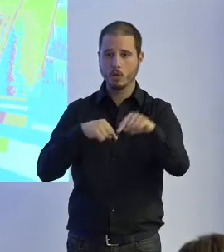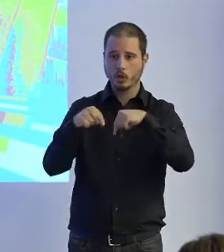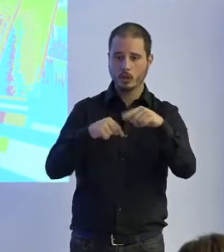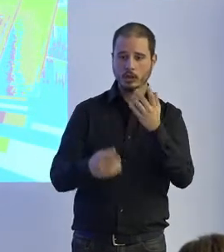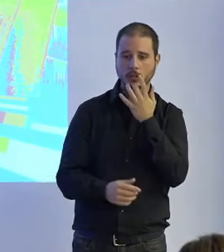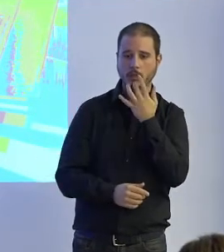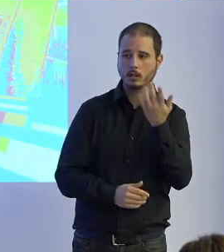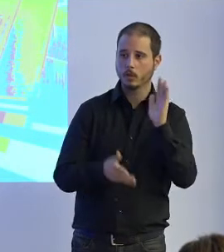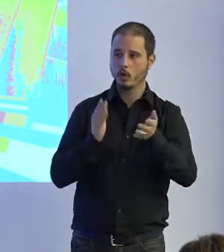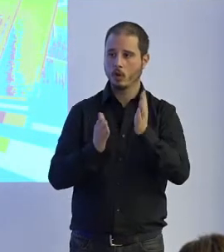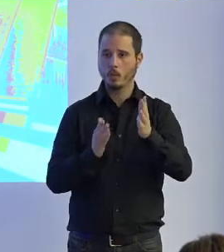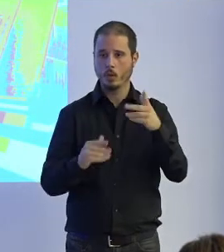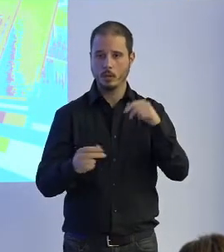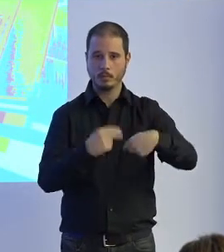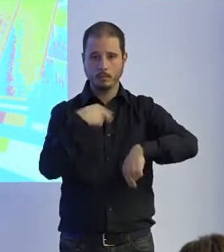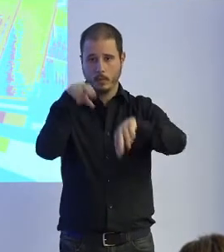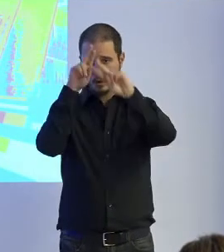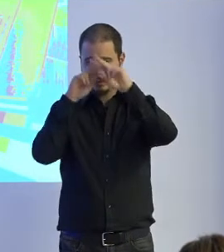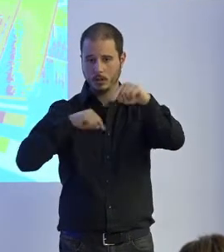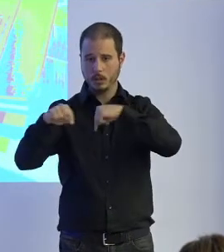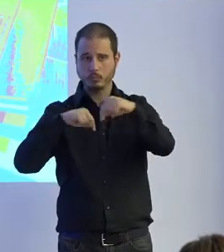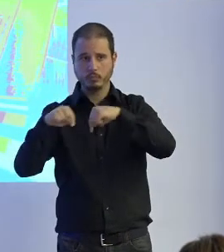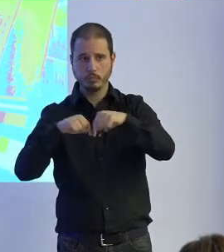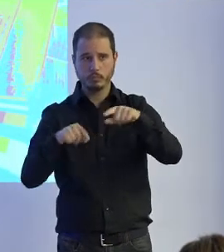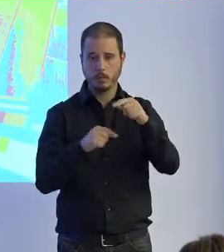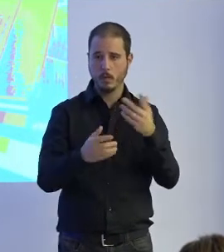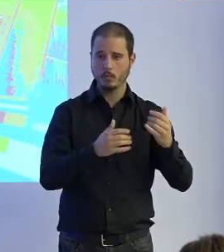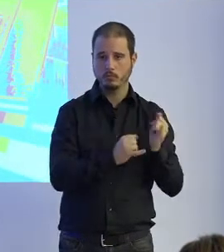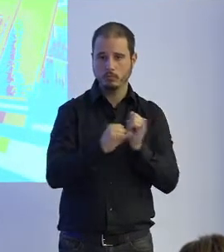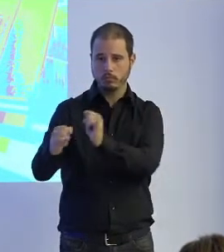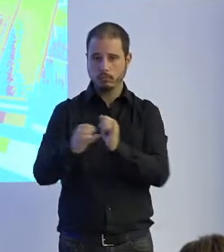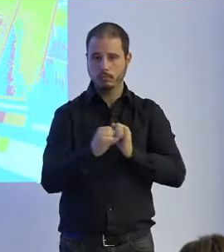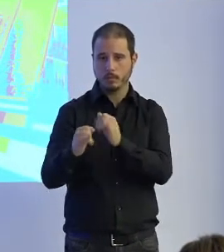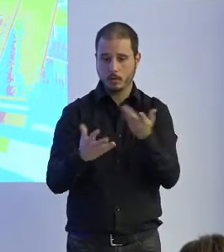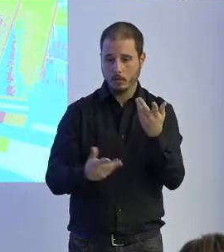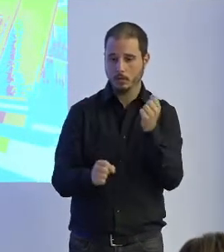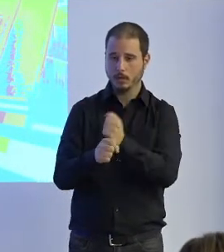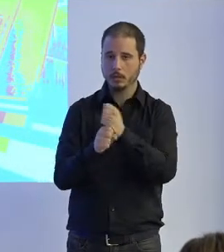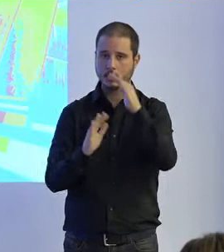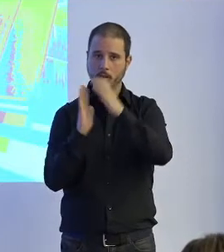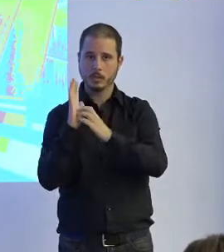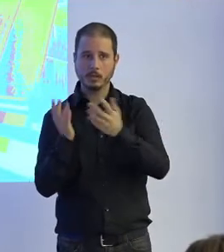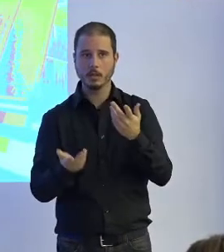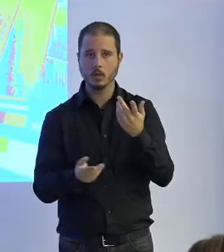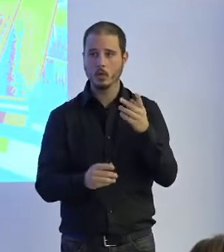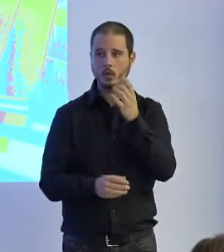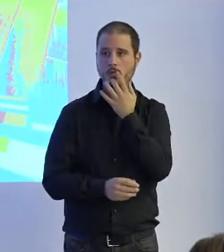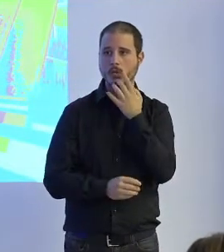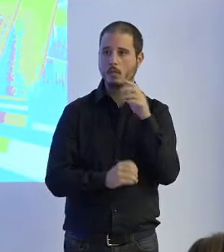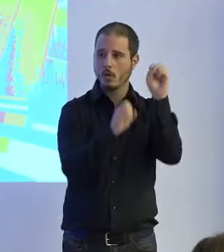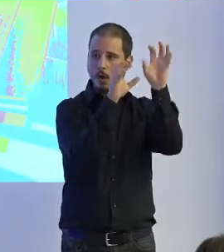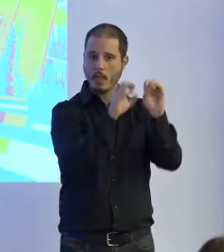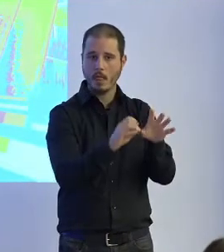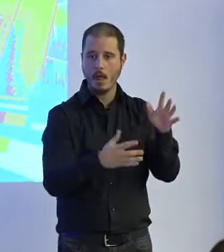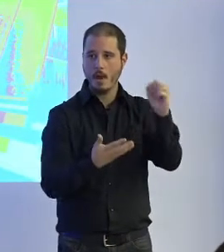hospitales que van llevando haciendo la logística eso también es un tema que quita trabajo o en los almacenes en las boticas de